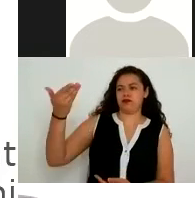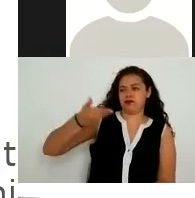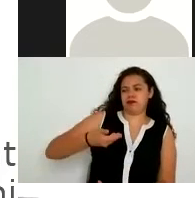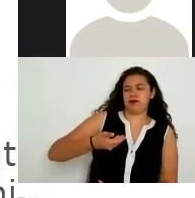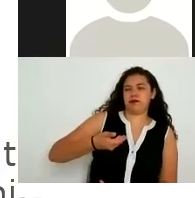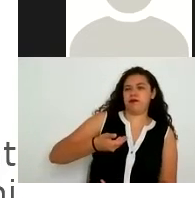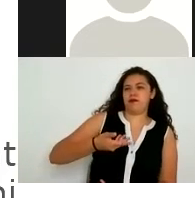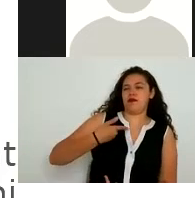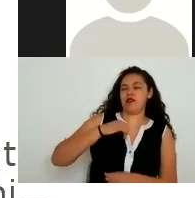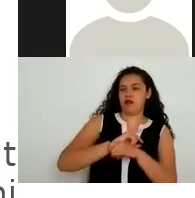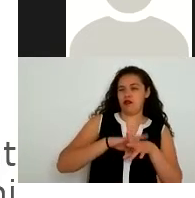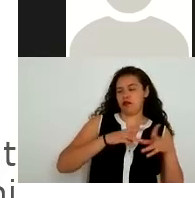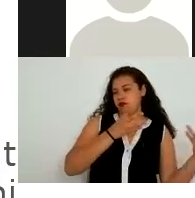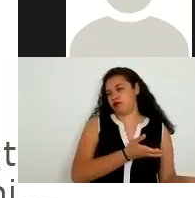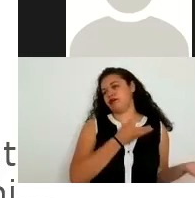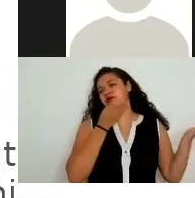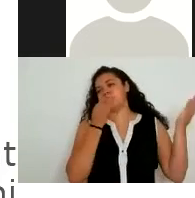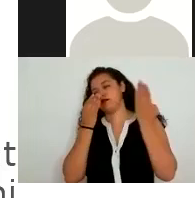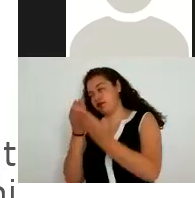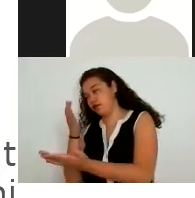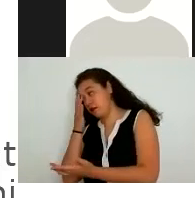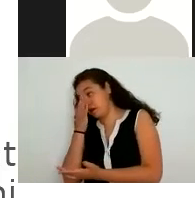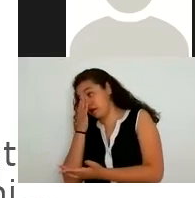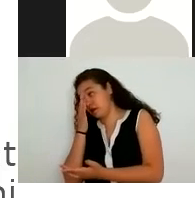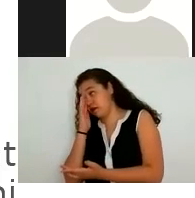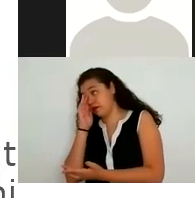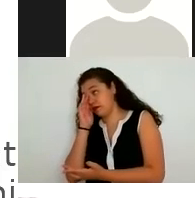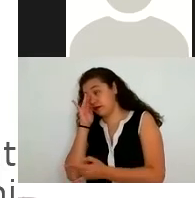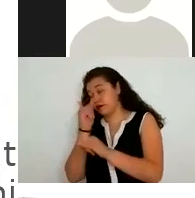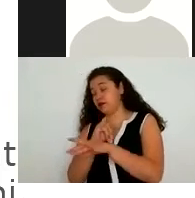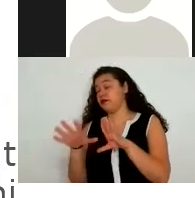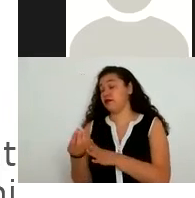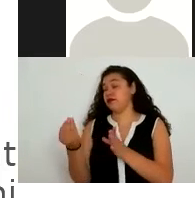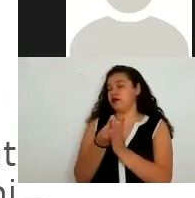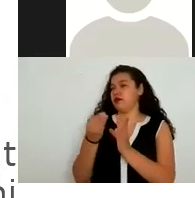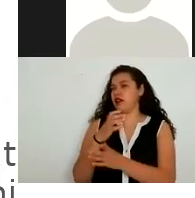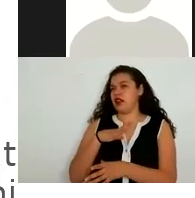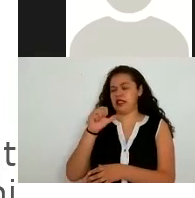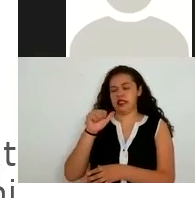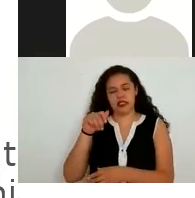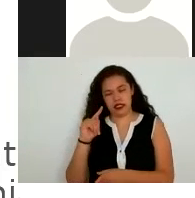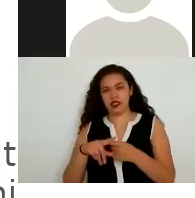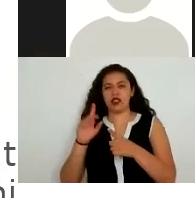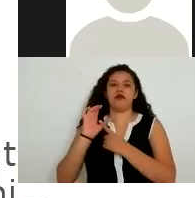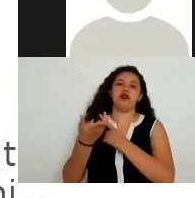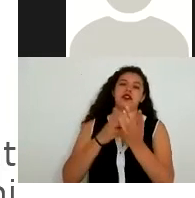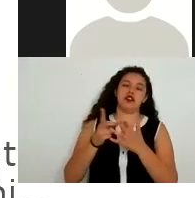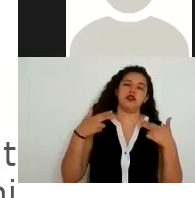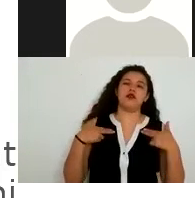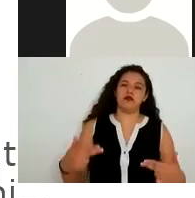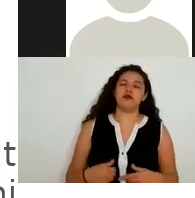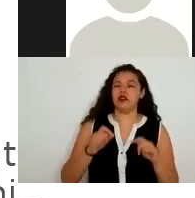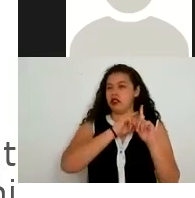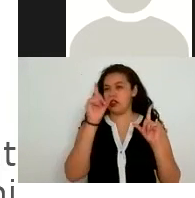nosotros les transferimos hay datos personales puede ser el SAT puede ser la Comisión de Derechos Humanos Nacional o las locales